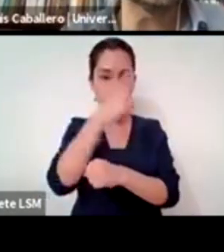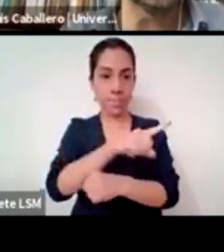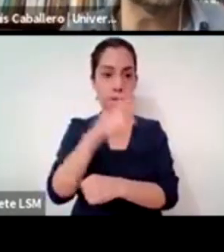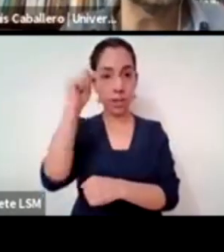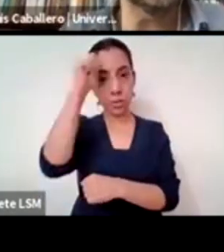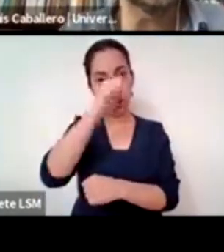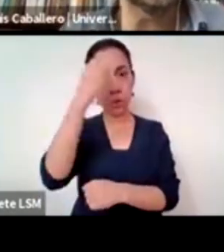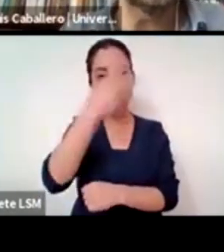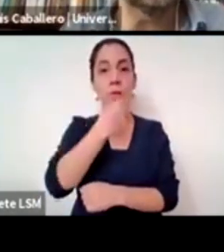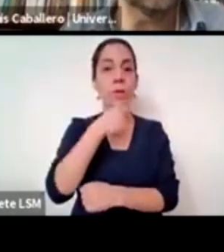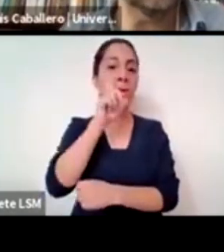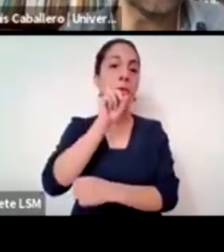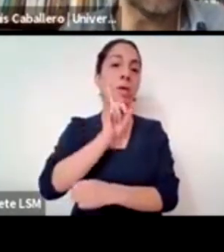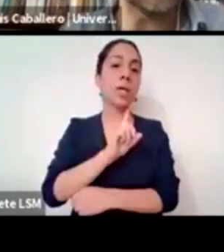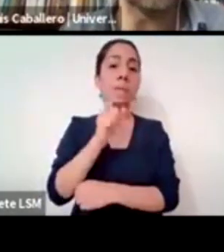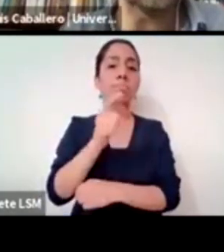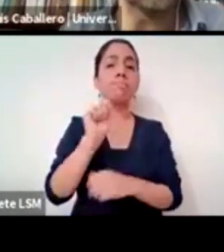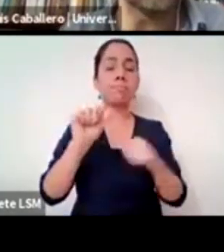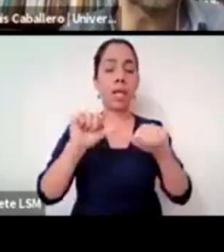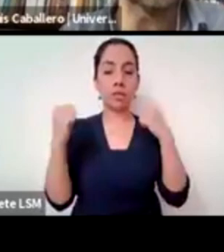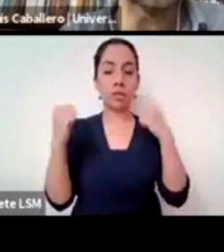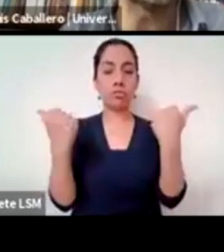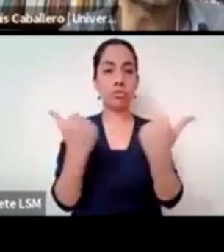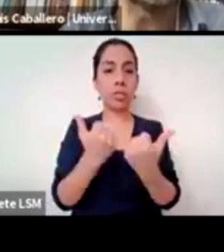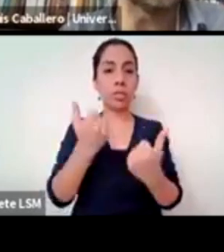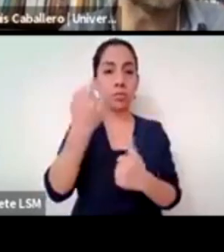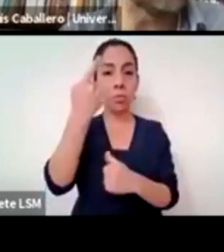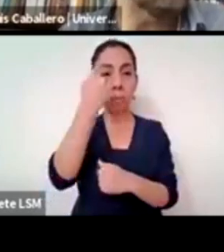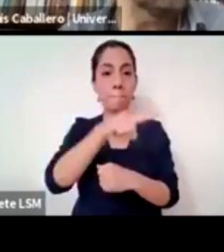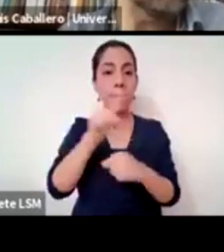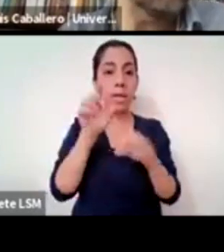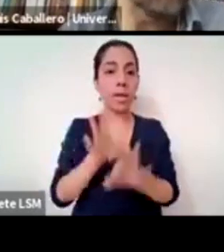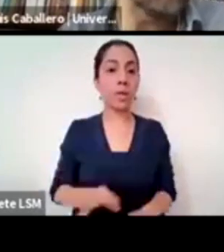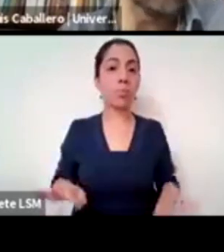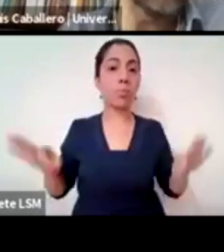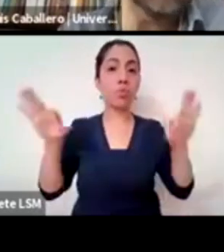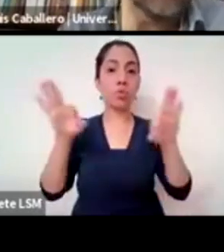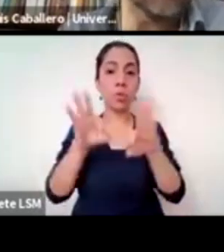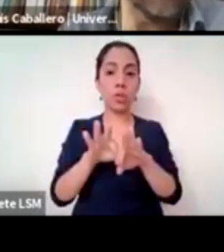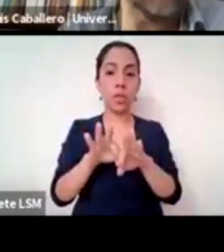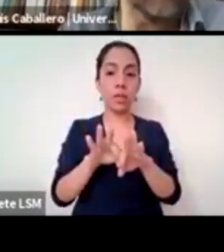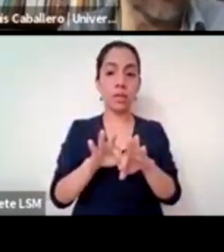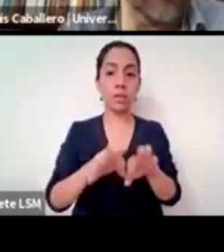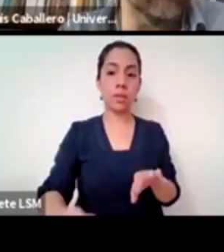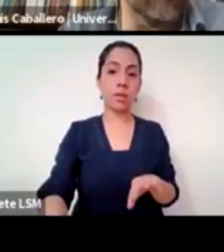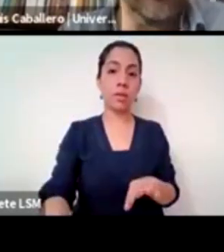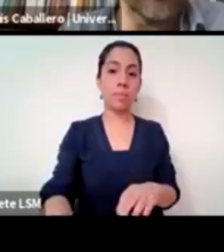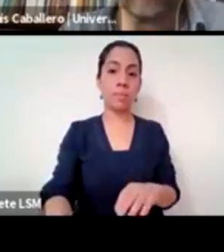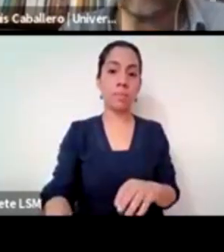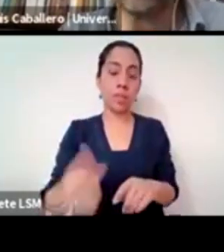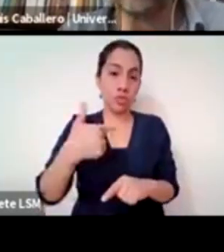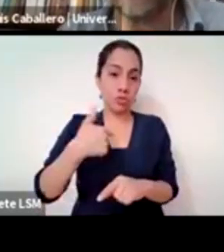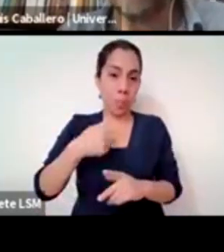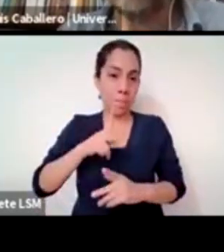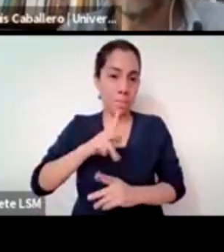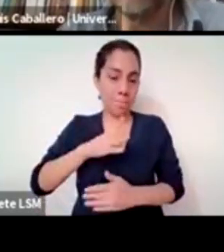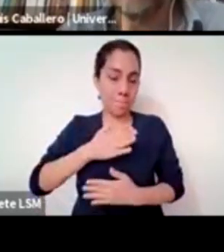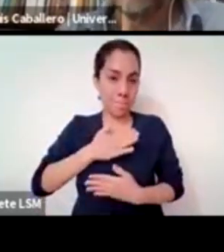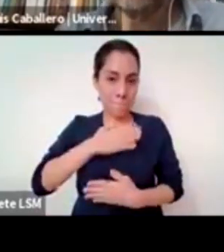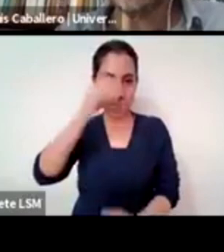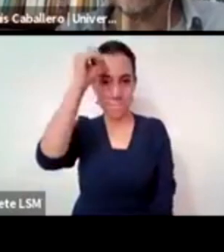asociación teológica de la mayor importancia y que me permito decir esto ya es un comentario personal